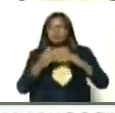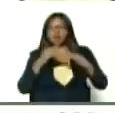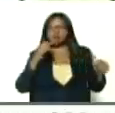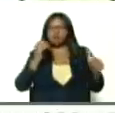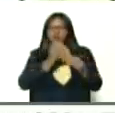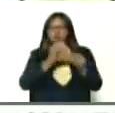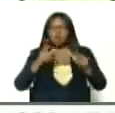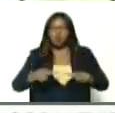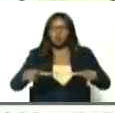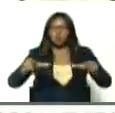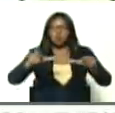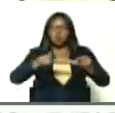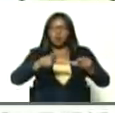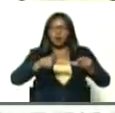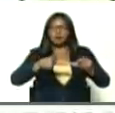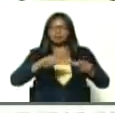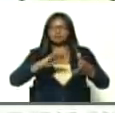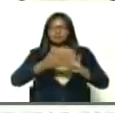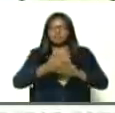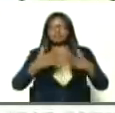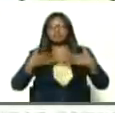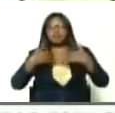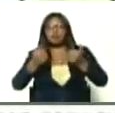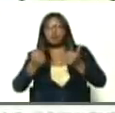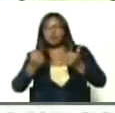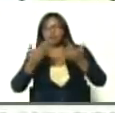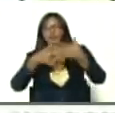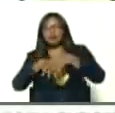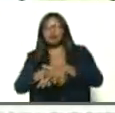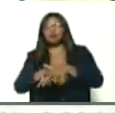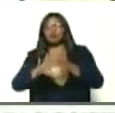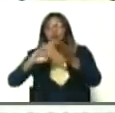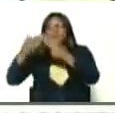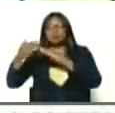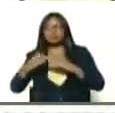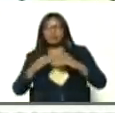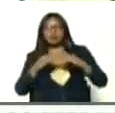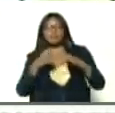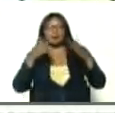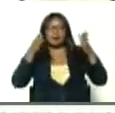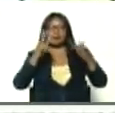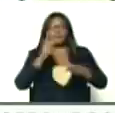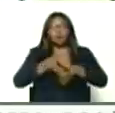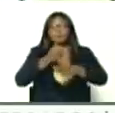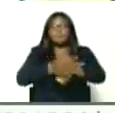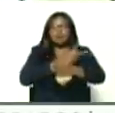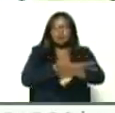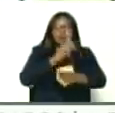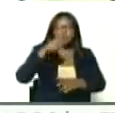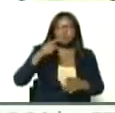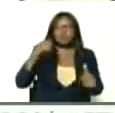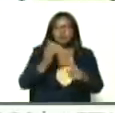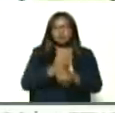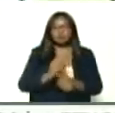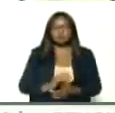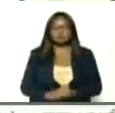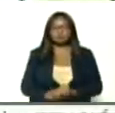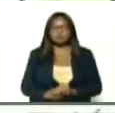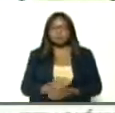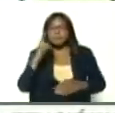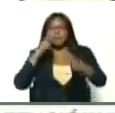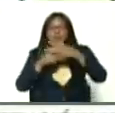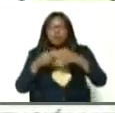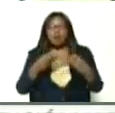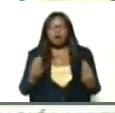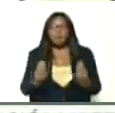por áreas, de salud integral, comunitarias, así, y parroquias, mantener vigilancia, control, y